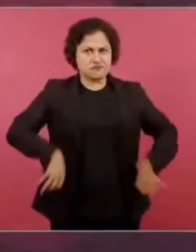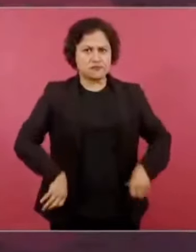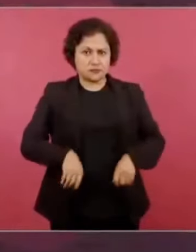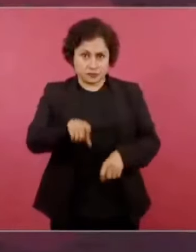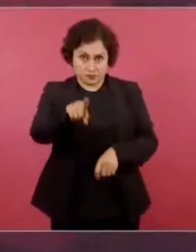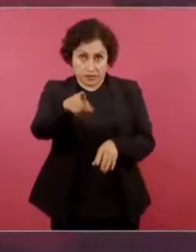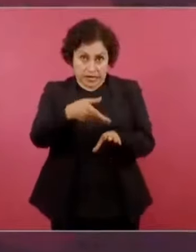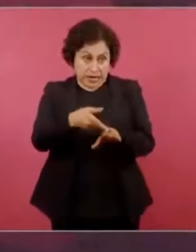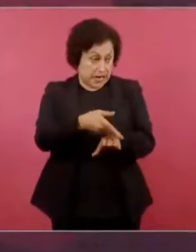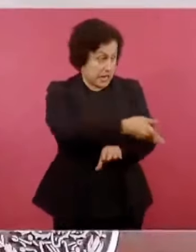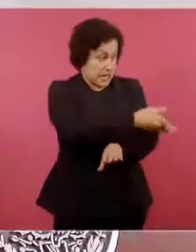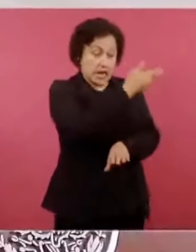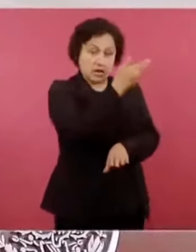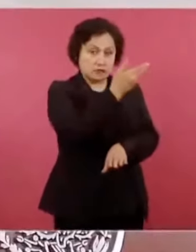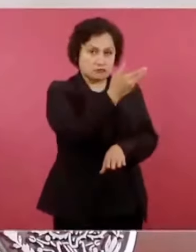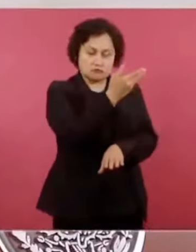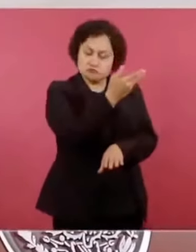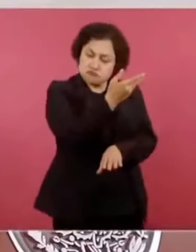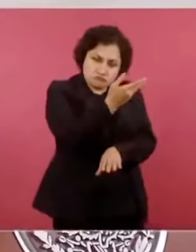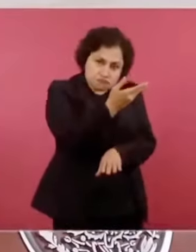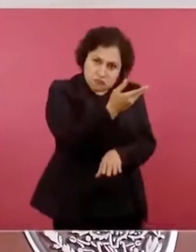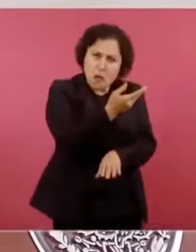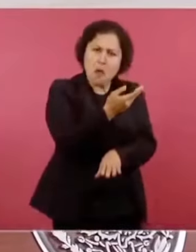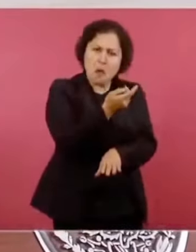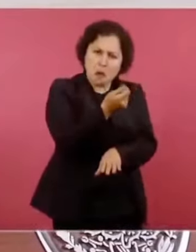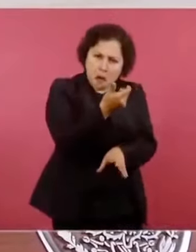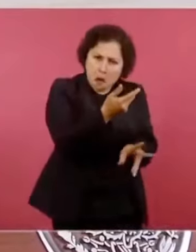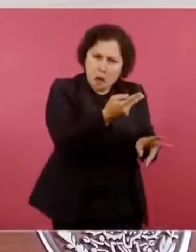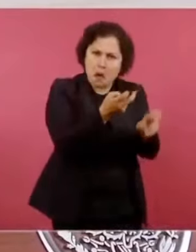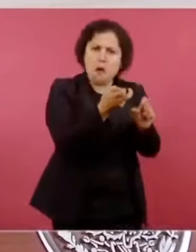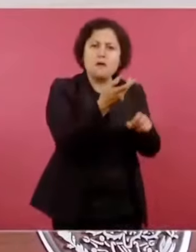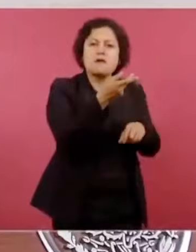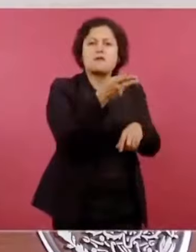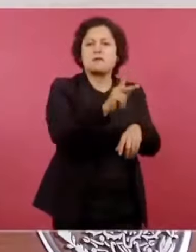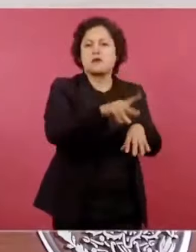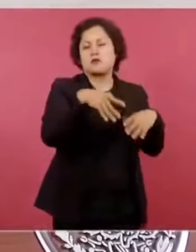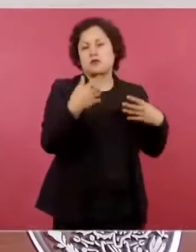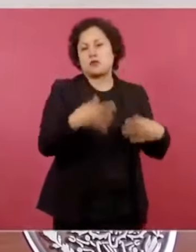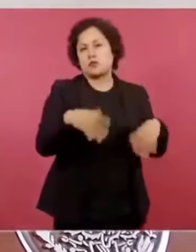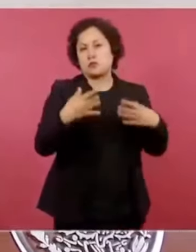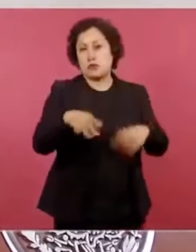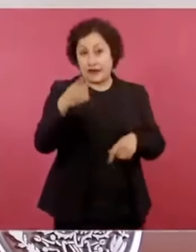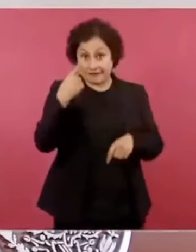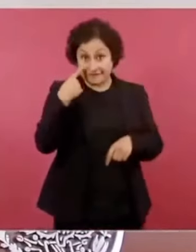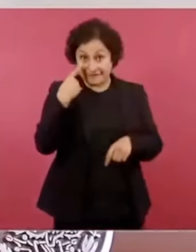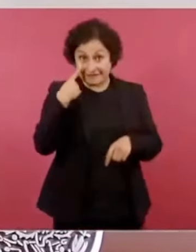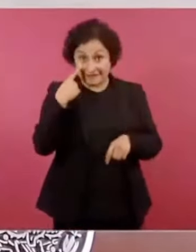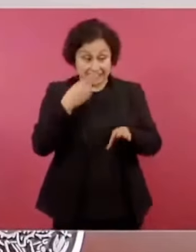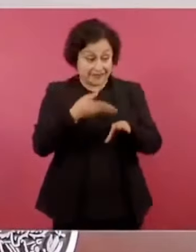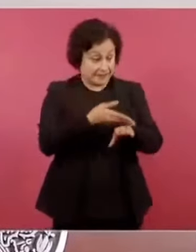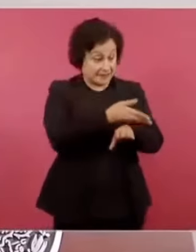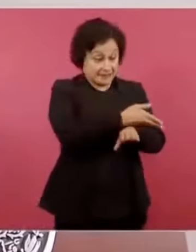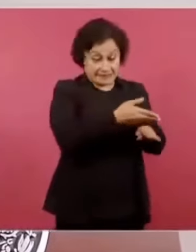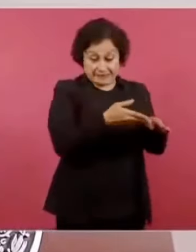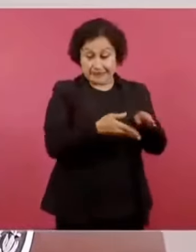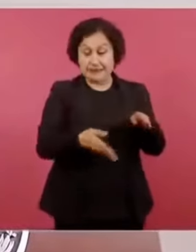de cuánto oro, cuánta plata se llevaron a España en tres siglos